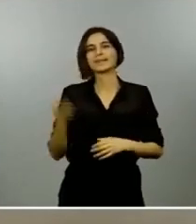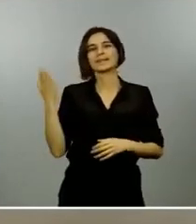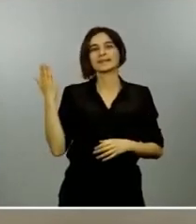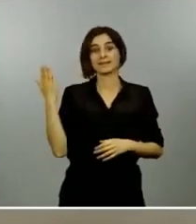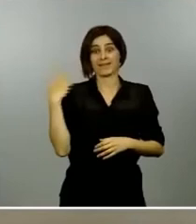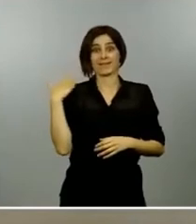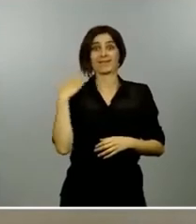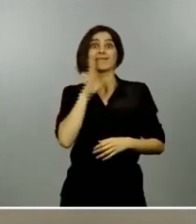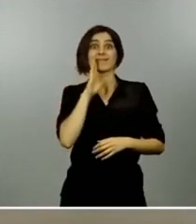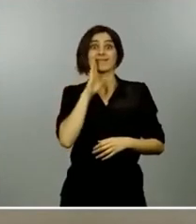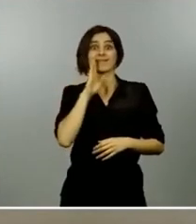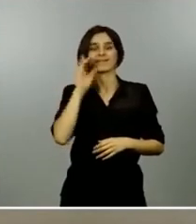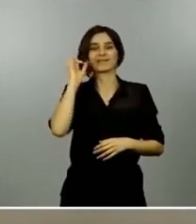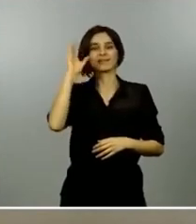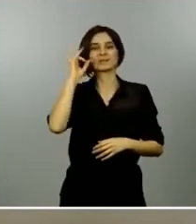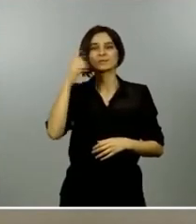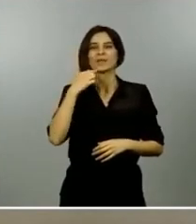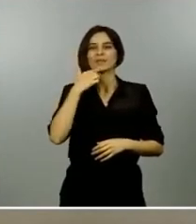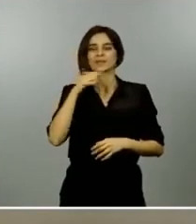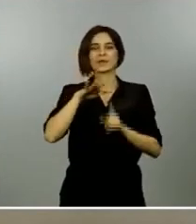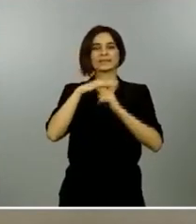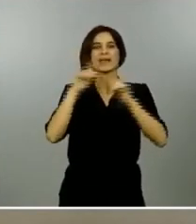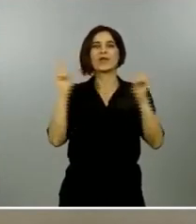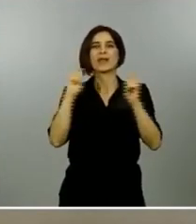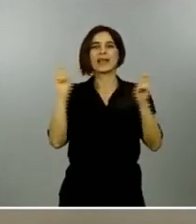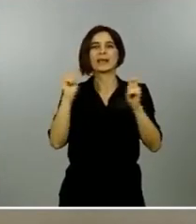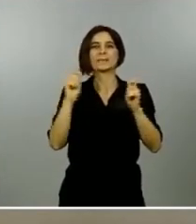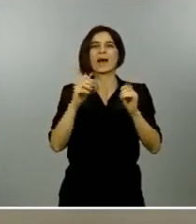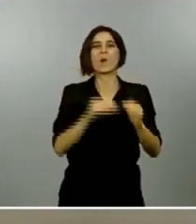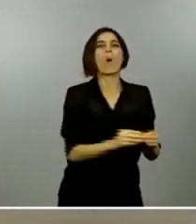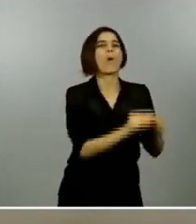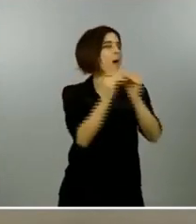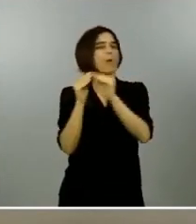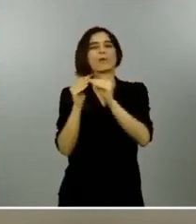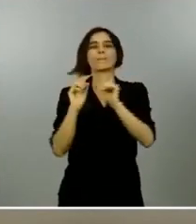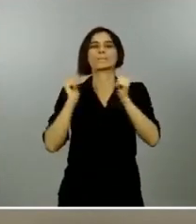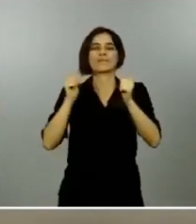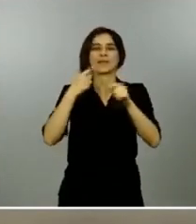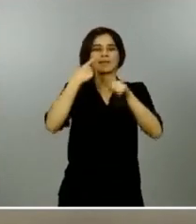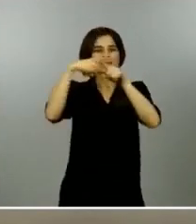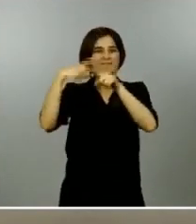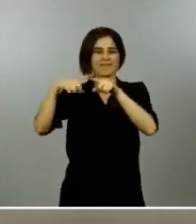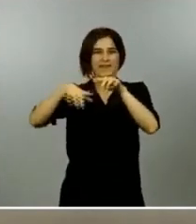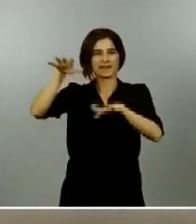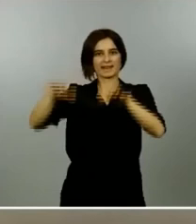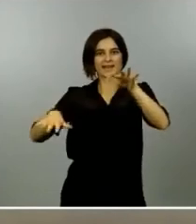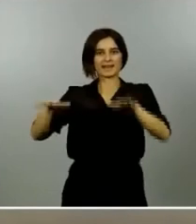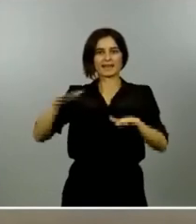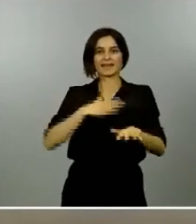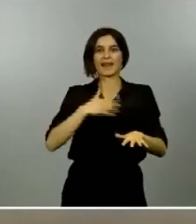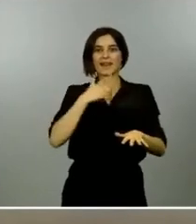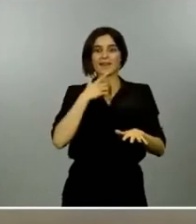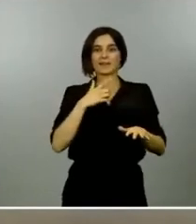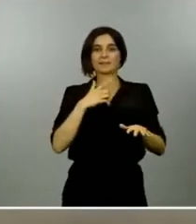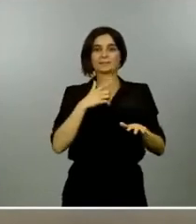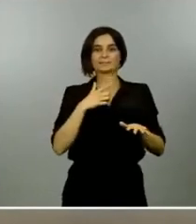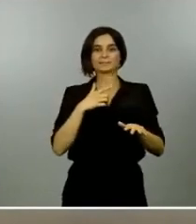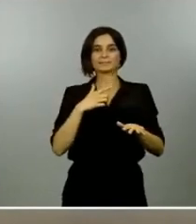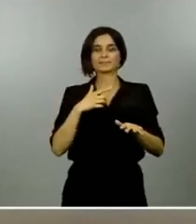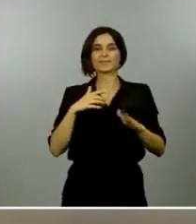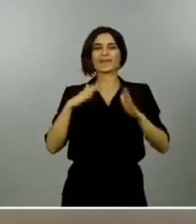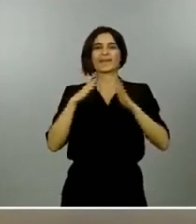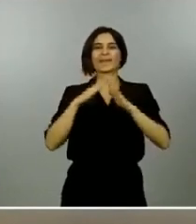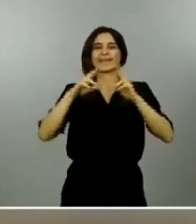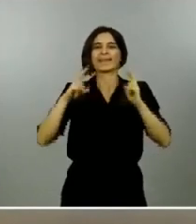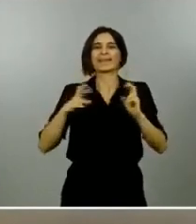distintos estados de alarma entiendo que renuncia a la posibilidad de buscar una alternativa jurídica para llevar a cabo el desconfinamiento como le pide